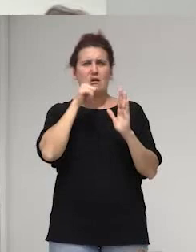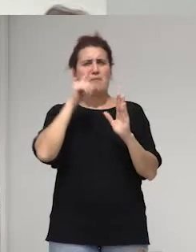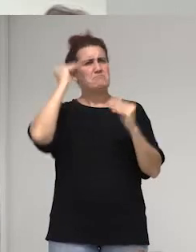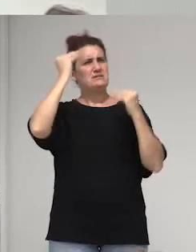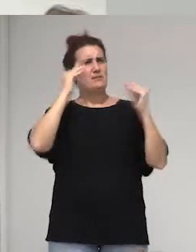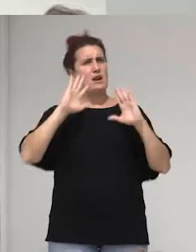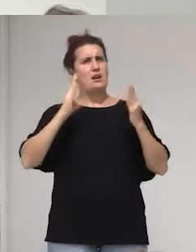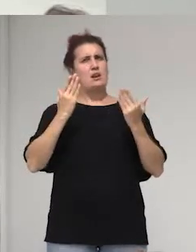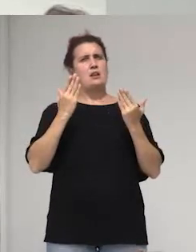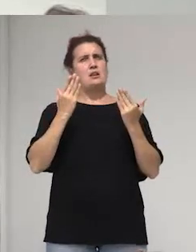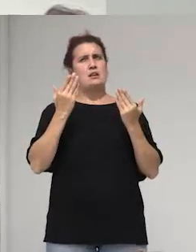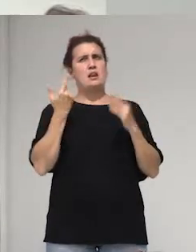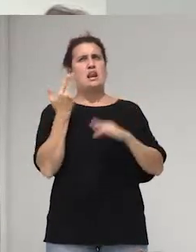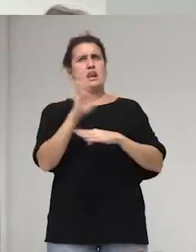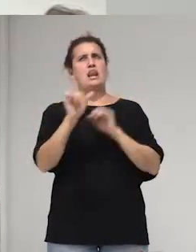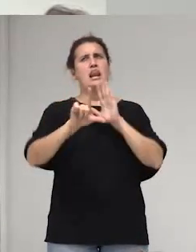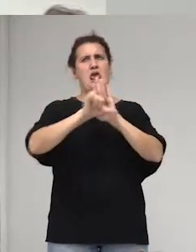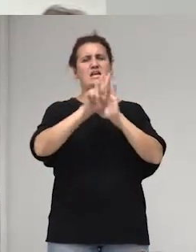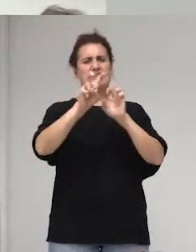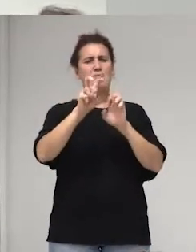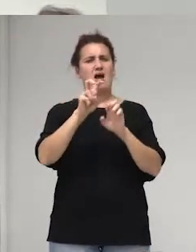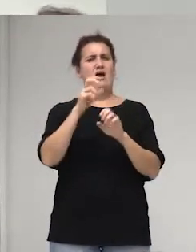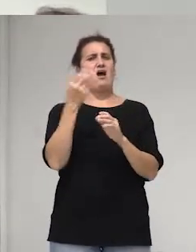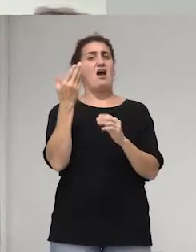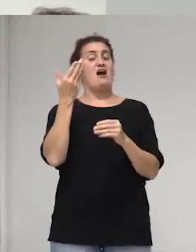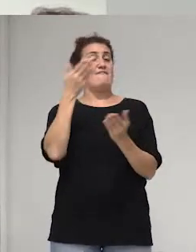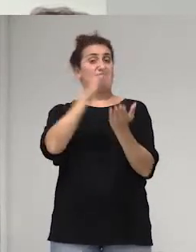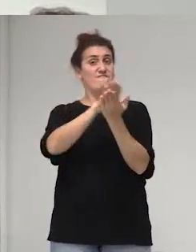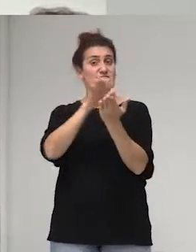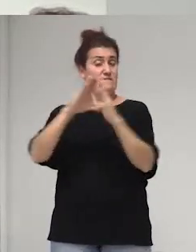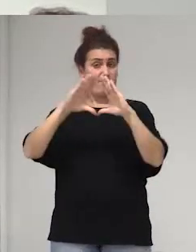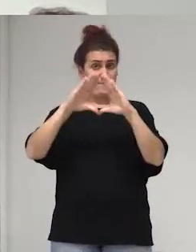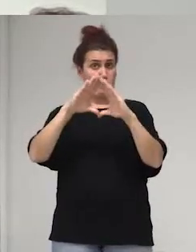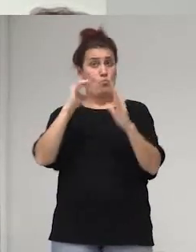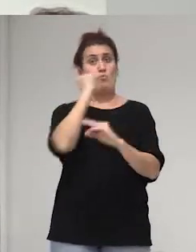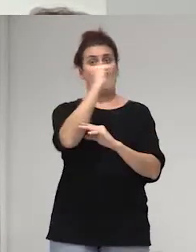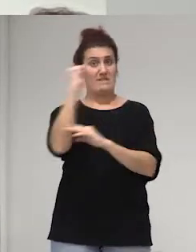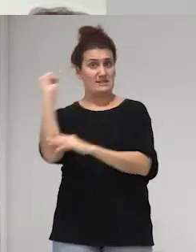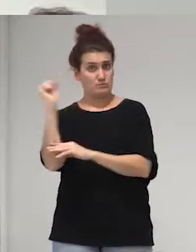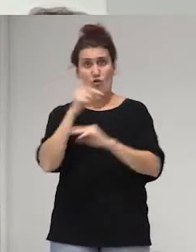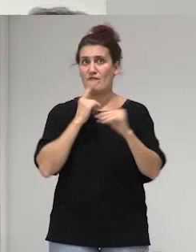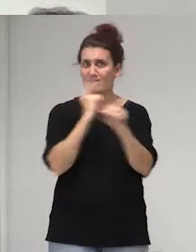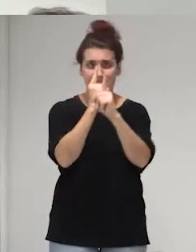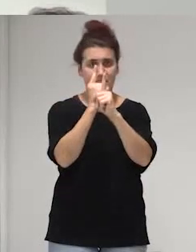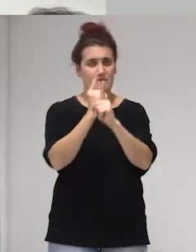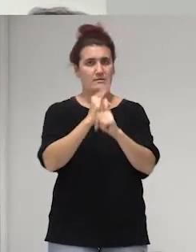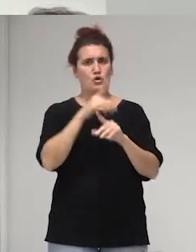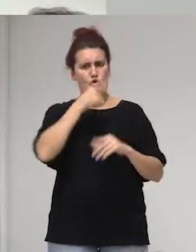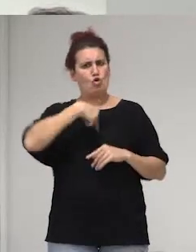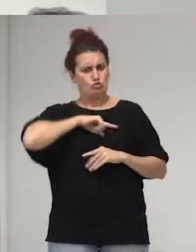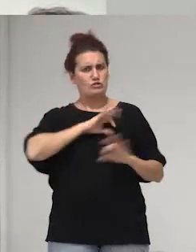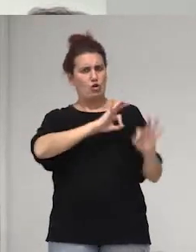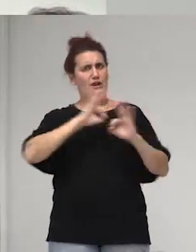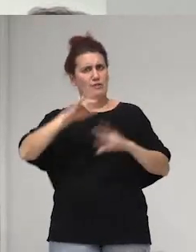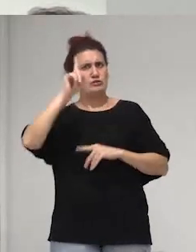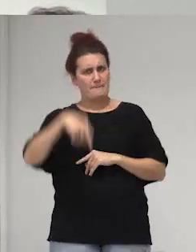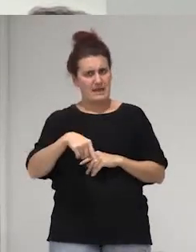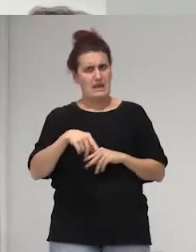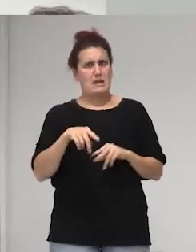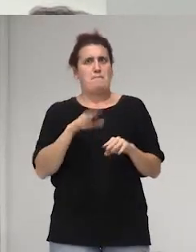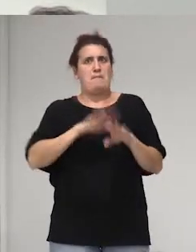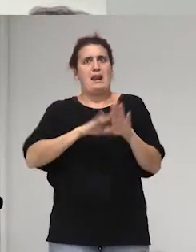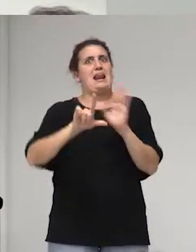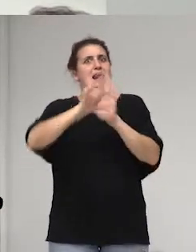una ley de femicidio para poder agravar las penas nosotras nos estábamos organizando para hacer leyes de identidad de